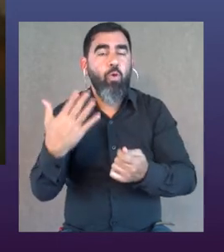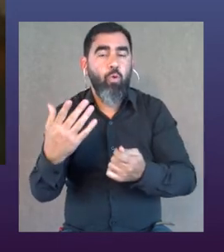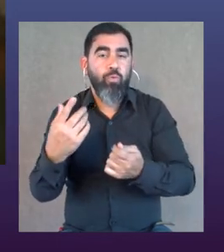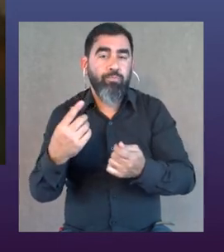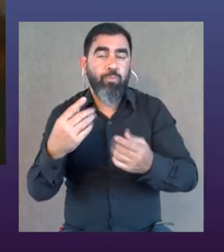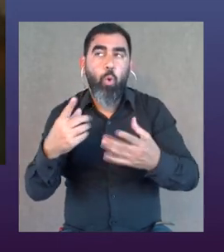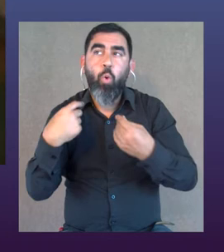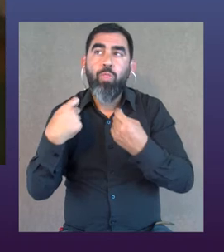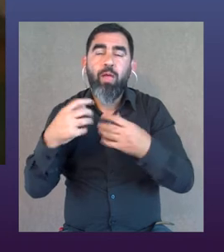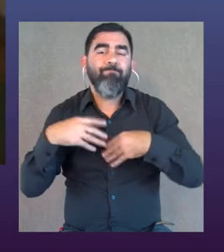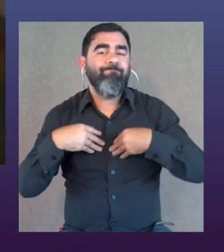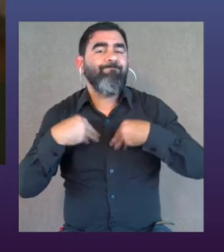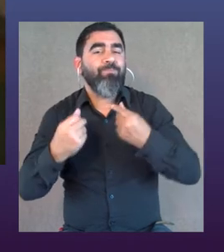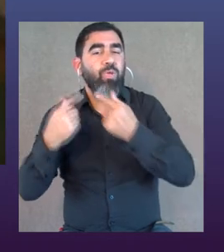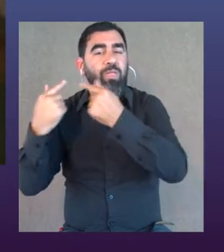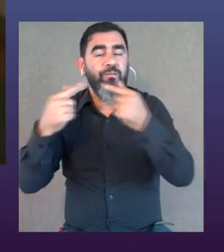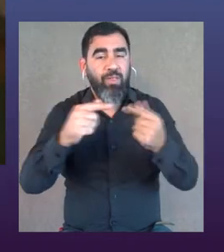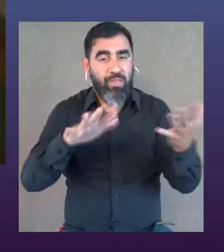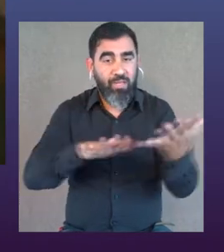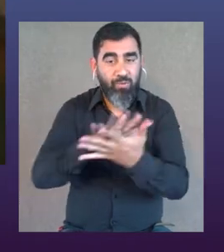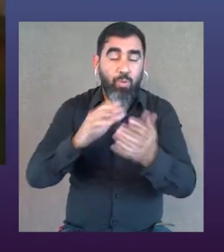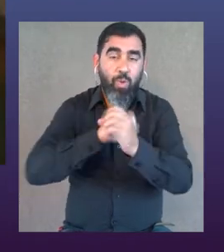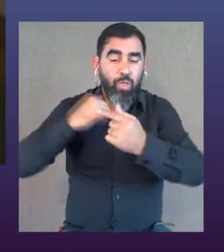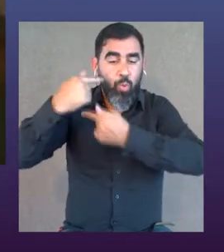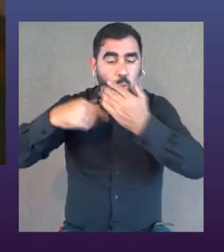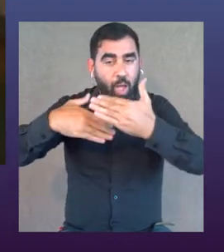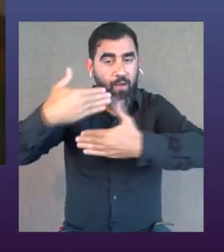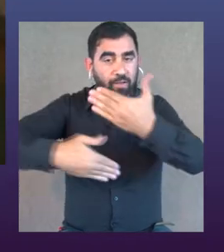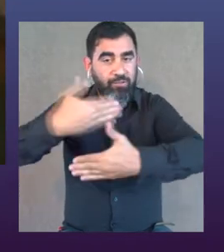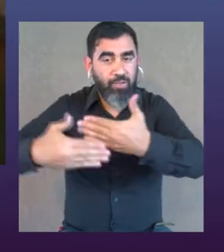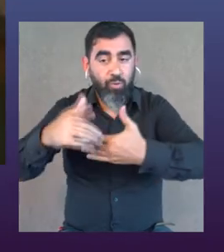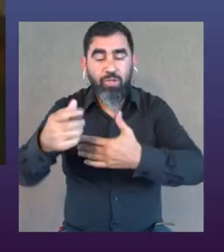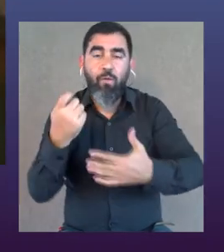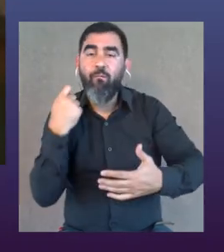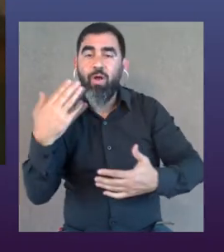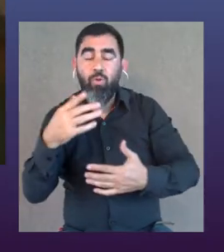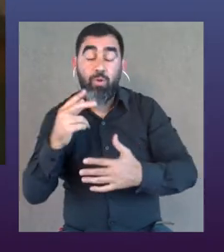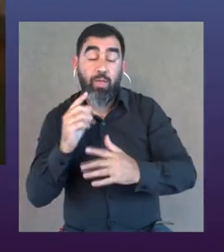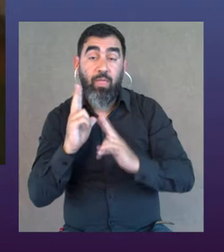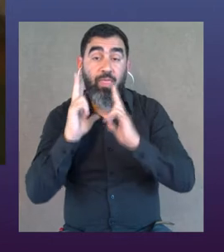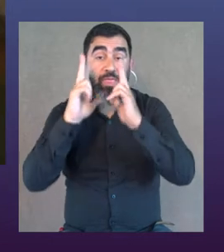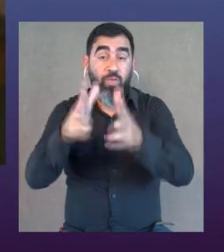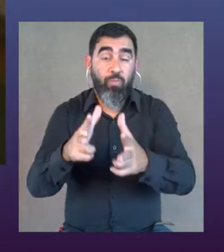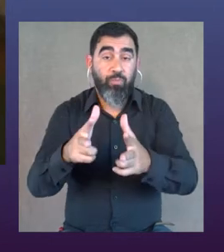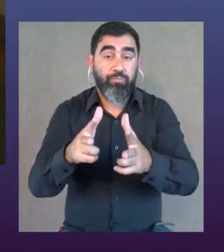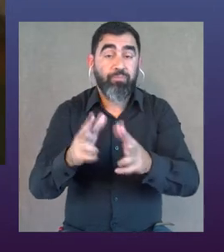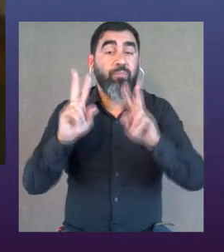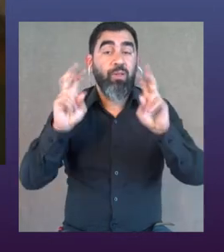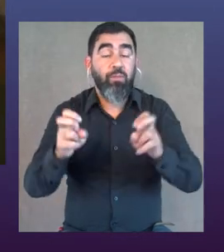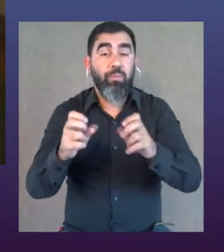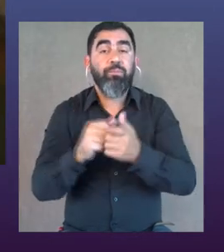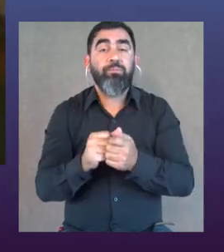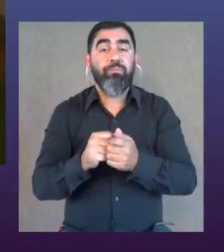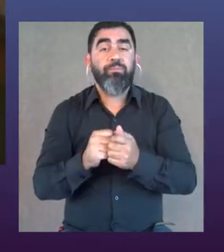valor, otro sentido, a la cosa y a poder seguir avanzando. Ese valor del que hablamos,